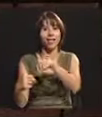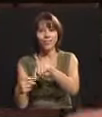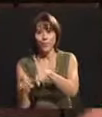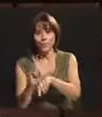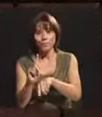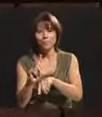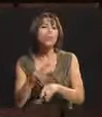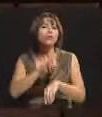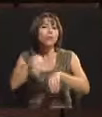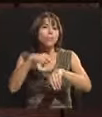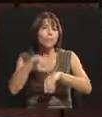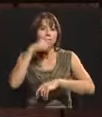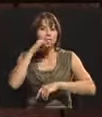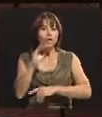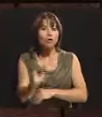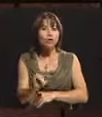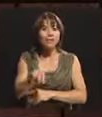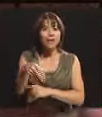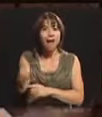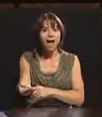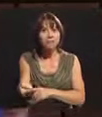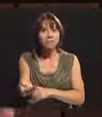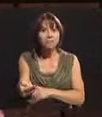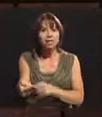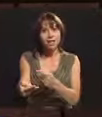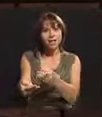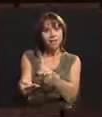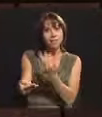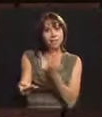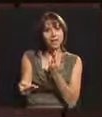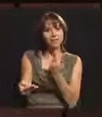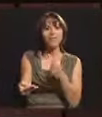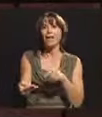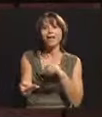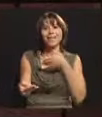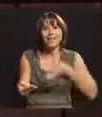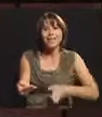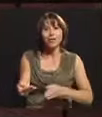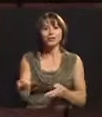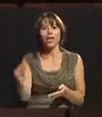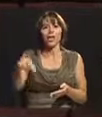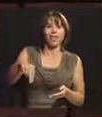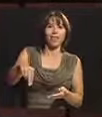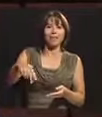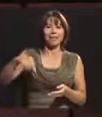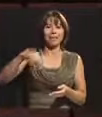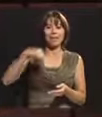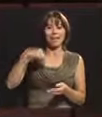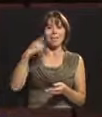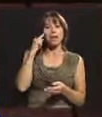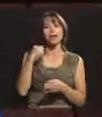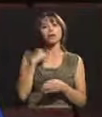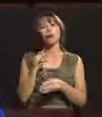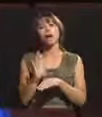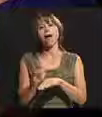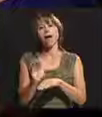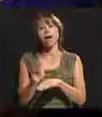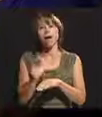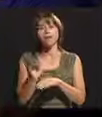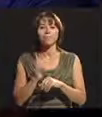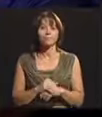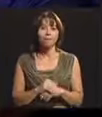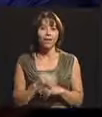niño se cae y espera que su mamá lo vaya a recoger. Mis hijos se levantaban y venían donde estaba yo para que yo les hiciera sana, sana colita de rana.